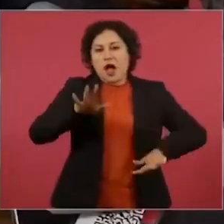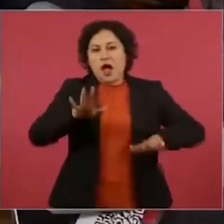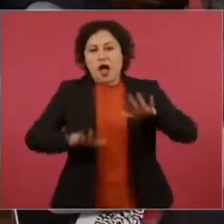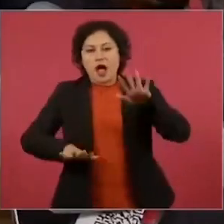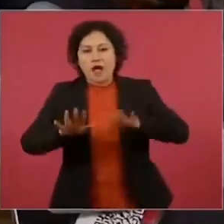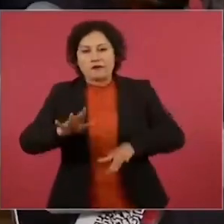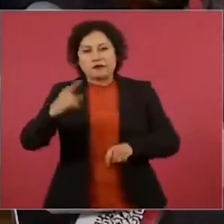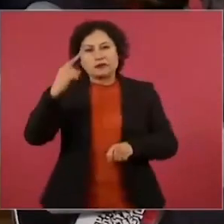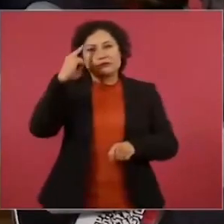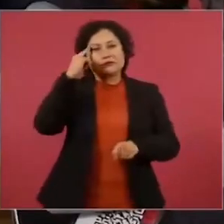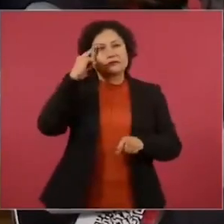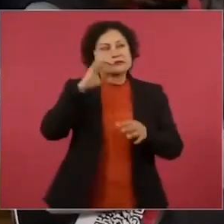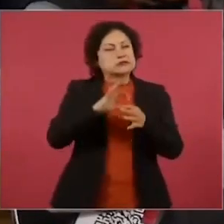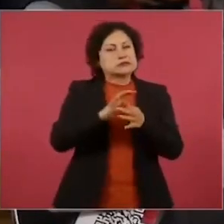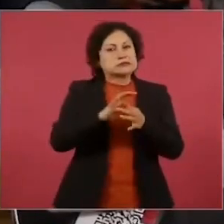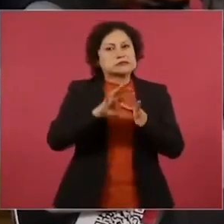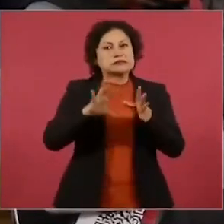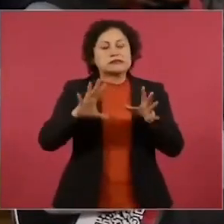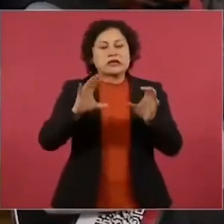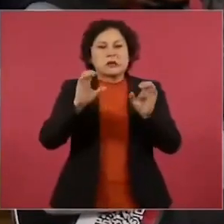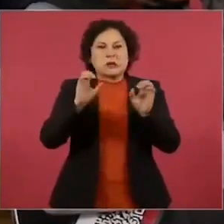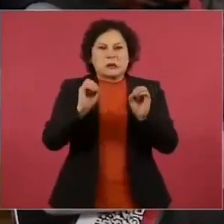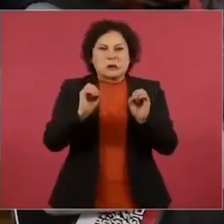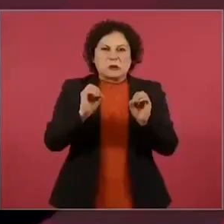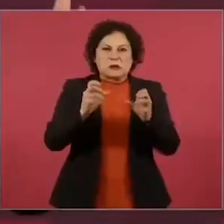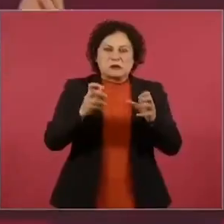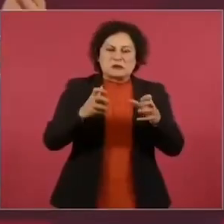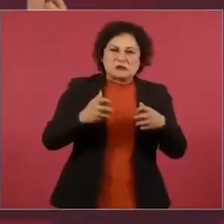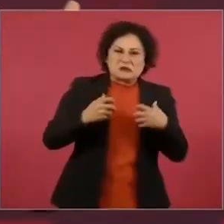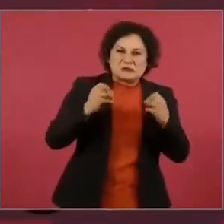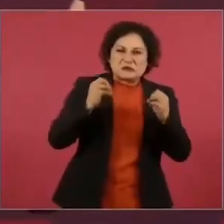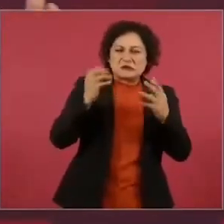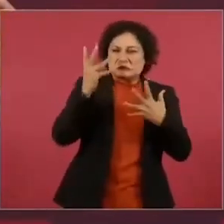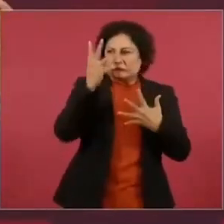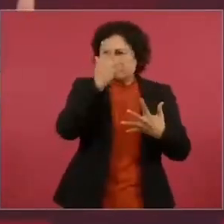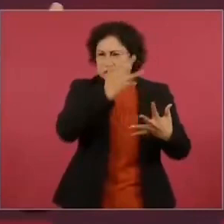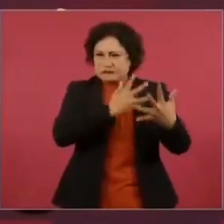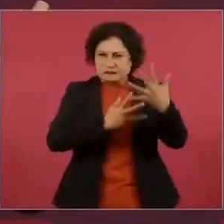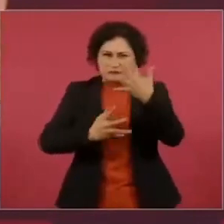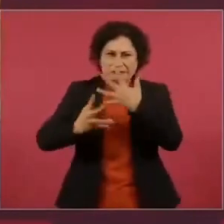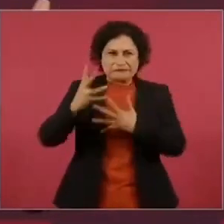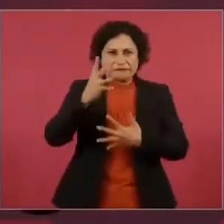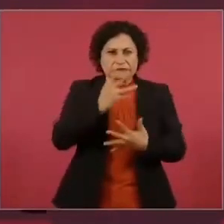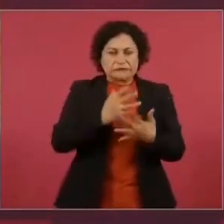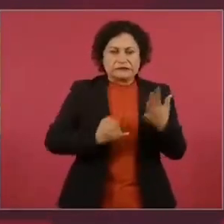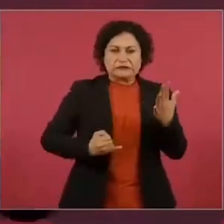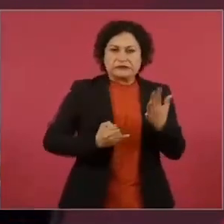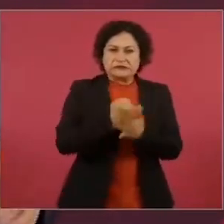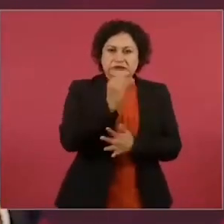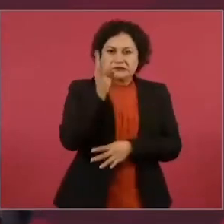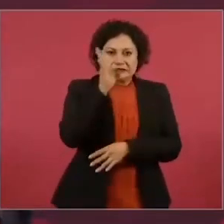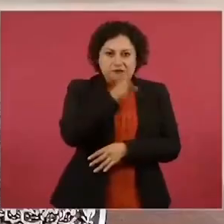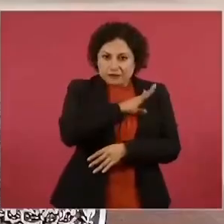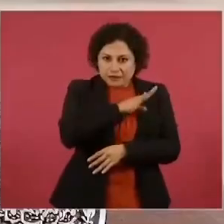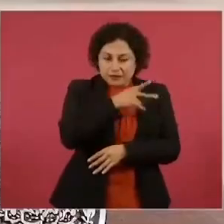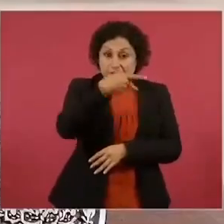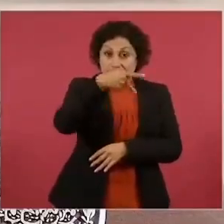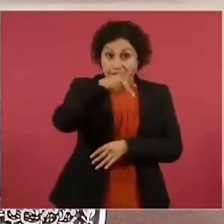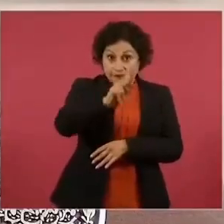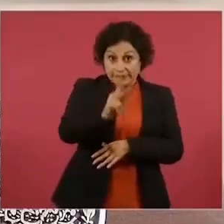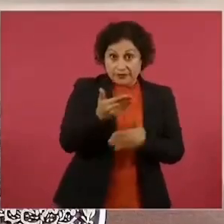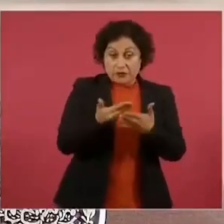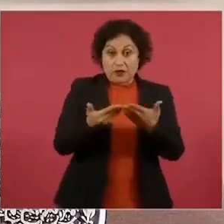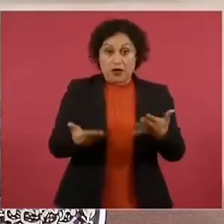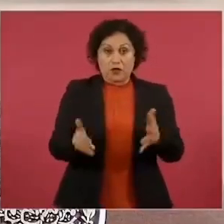Pero afortunadamente ahora hay este acuerdo de incluso todos los legisladores, según me